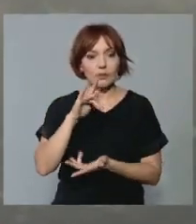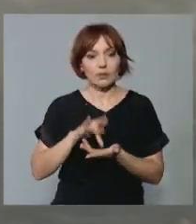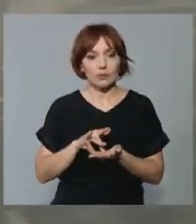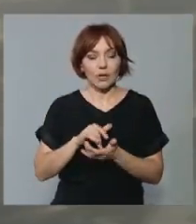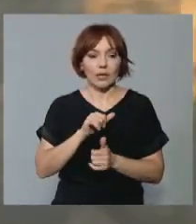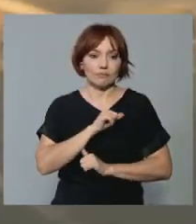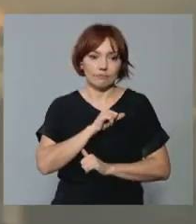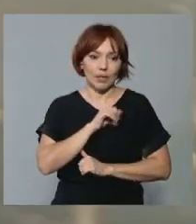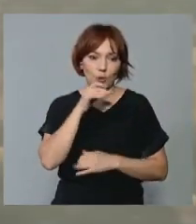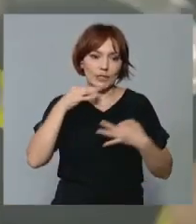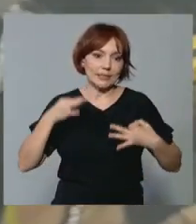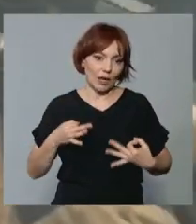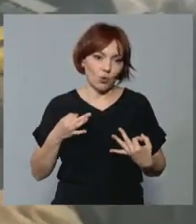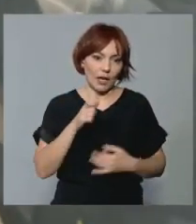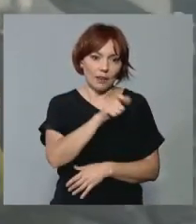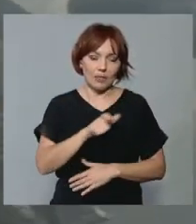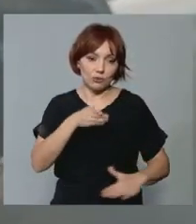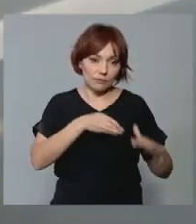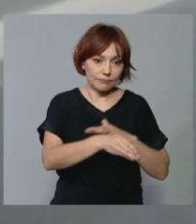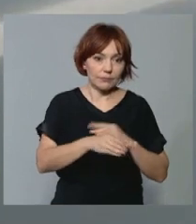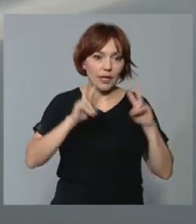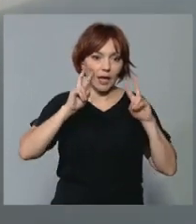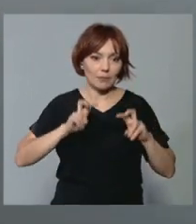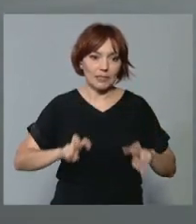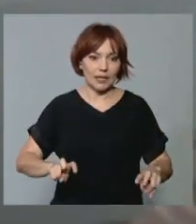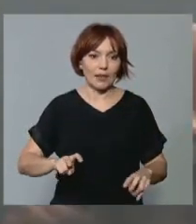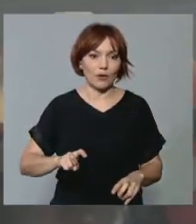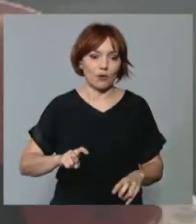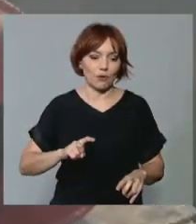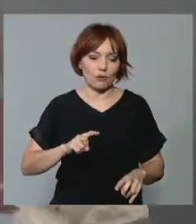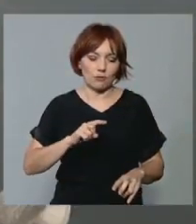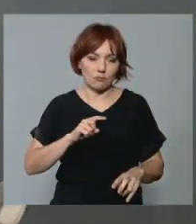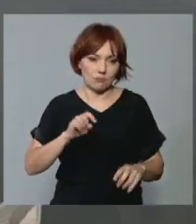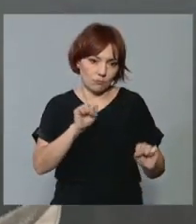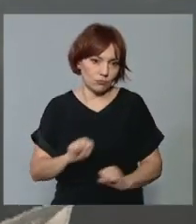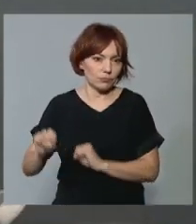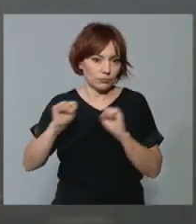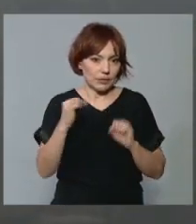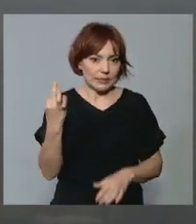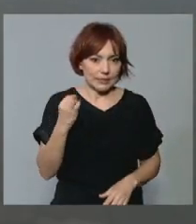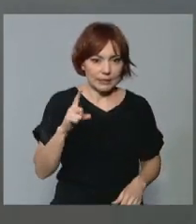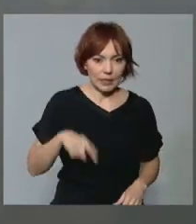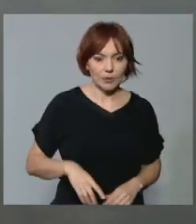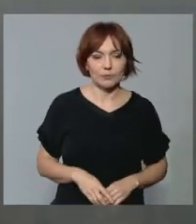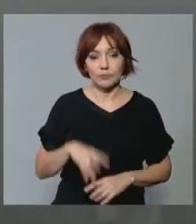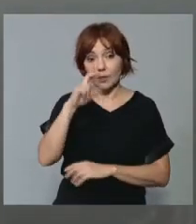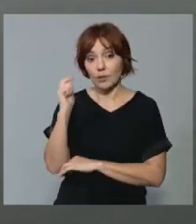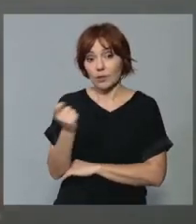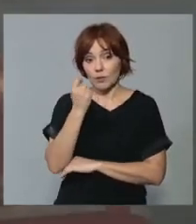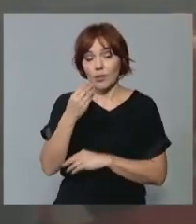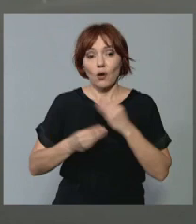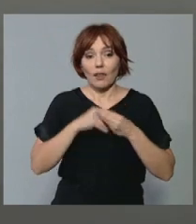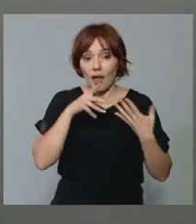integridad de las personas que tienen que acceder al interior. De esa forma, el Cuerpo de Bomberos está realizando una serie de acciones de